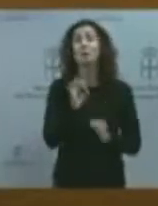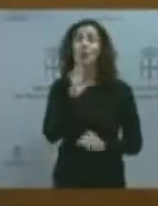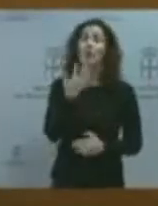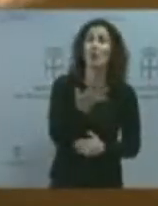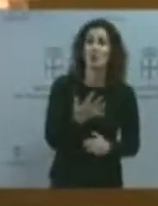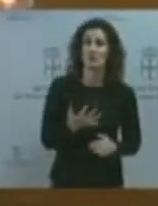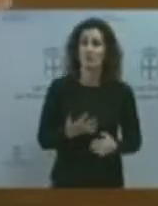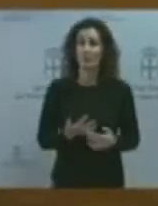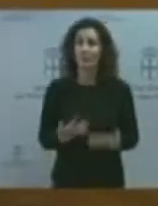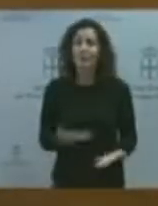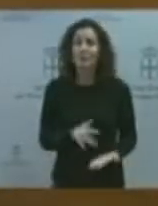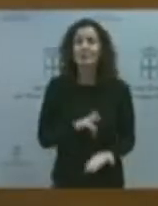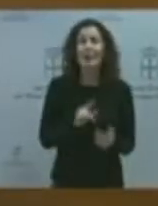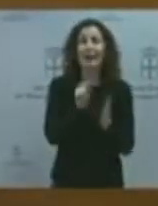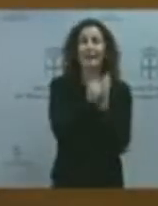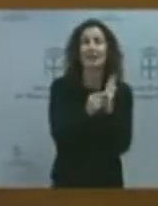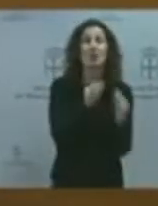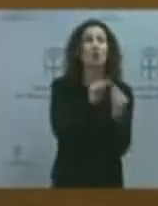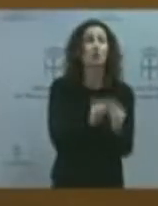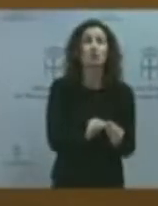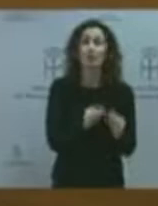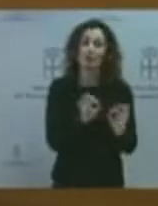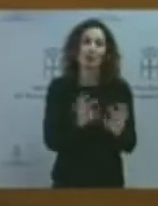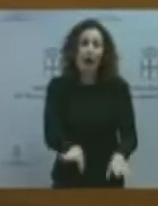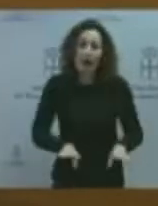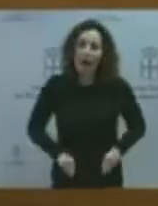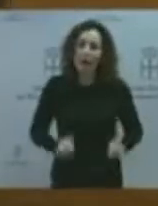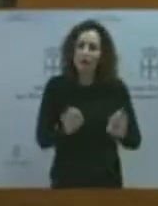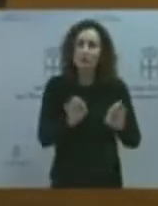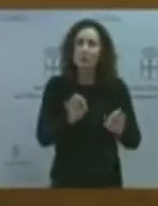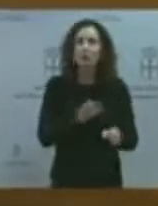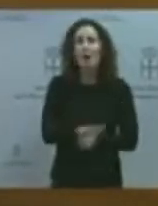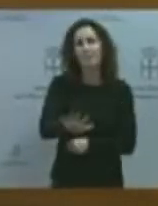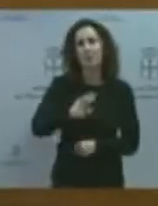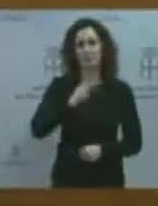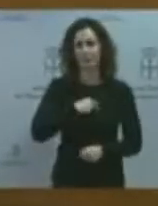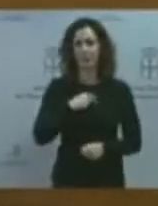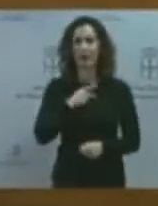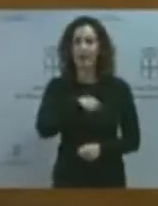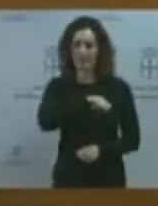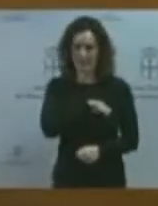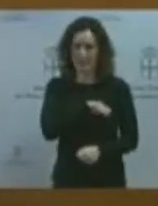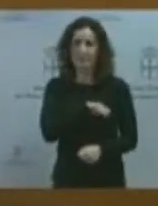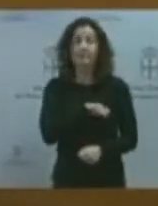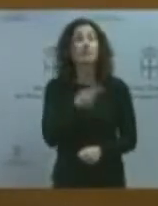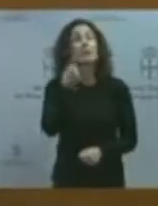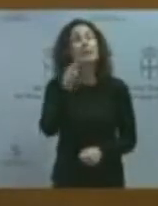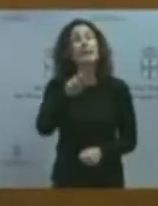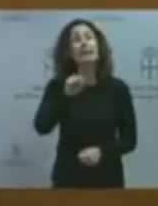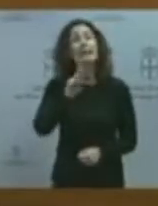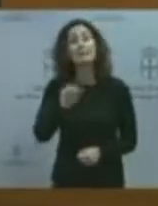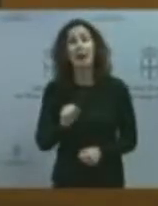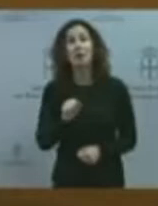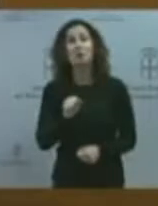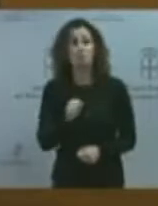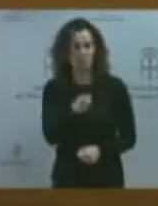universalmente admitidos en la cultura jurídica española. Bueno, pues mire usted, señor Ripa, hasta usted podría hacer la cuenta. Váyase a las cuentas